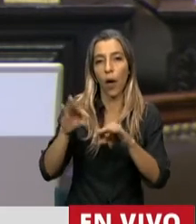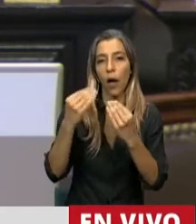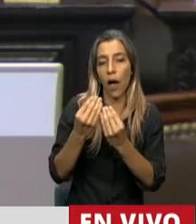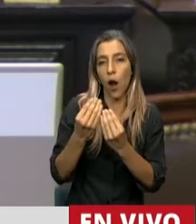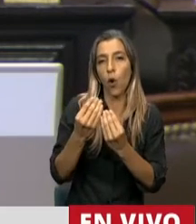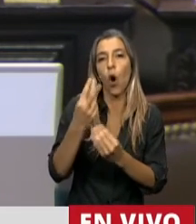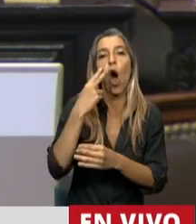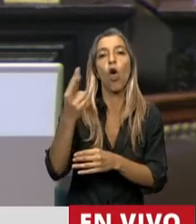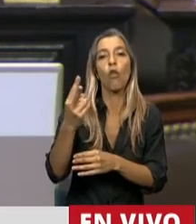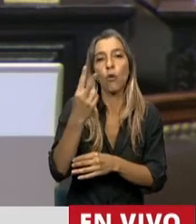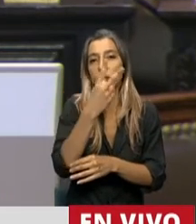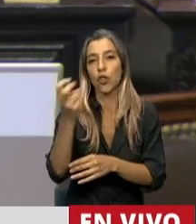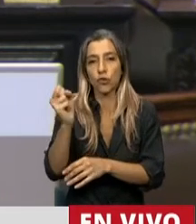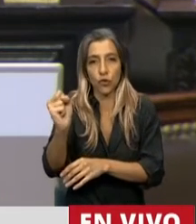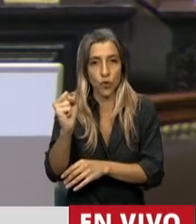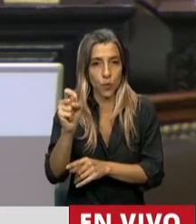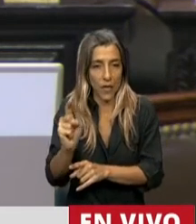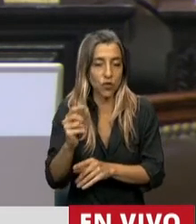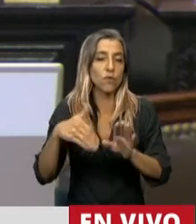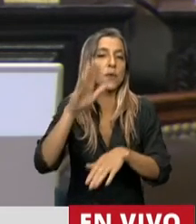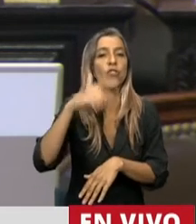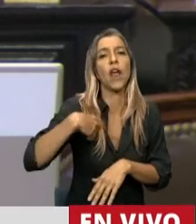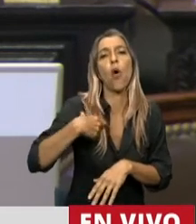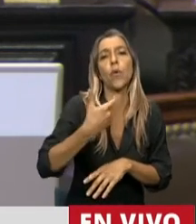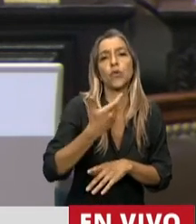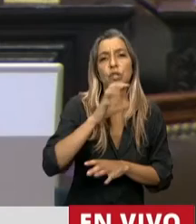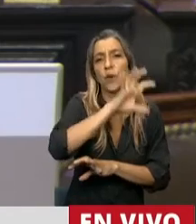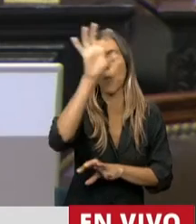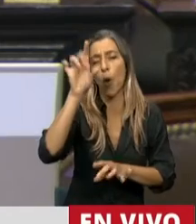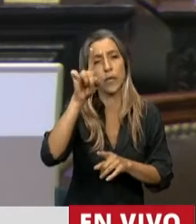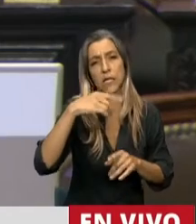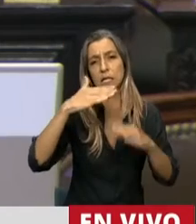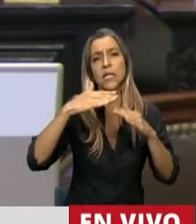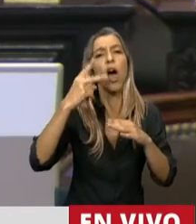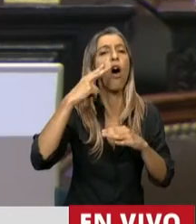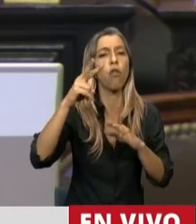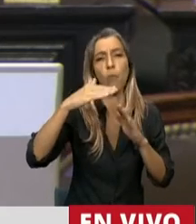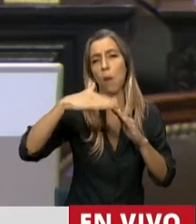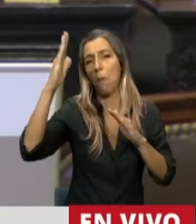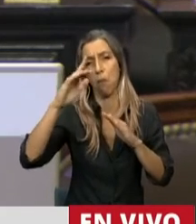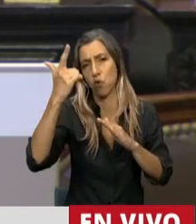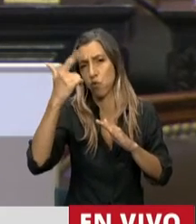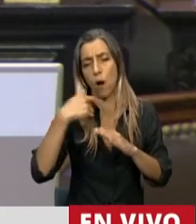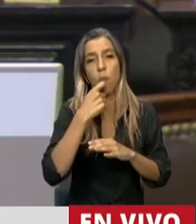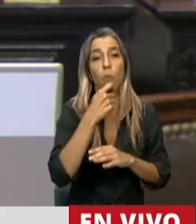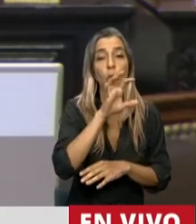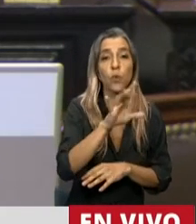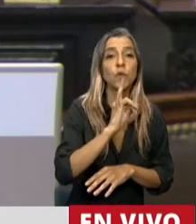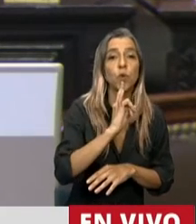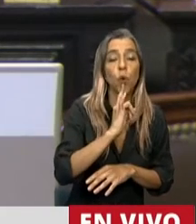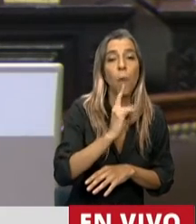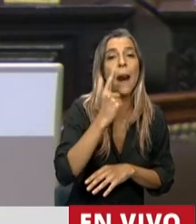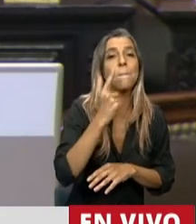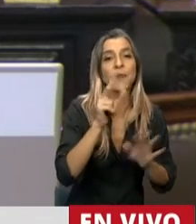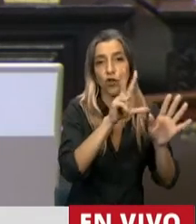Quiero que sepan que la cápita de la mayoría de las obras sociales provinciales no supera los 2.000 y, por ejemplo, la de Tucumán está en 1.800. O sea,